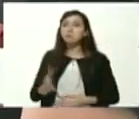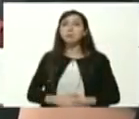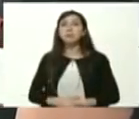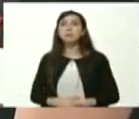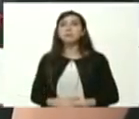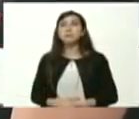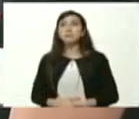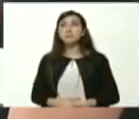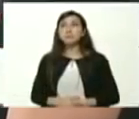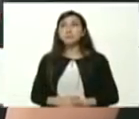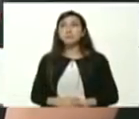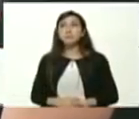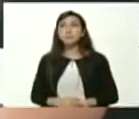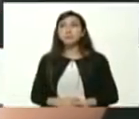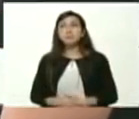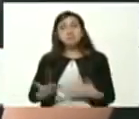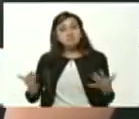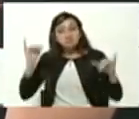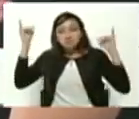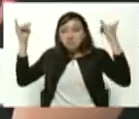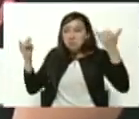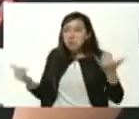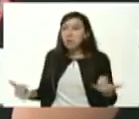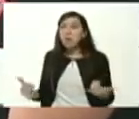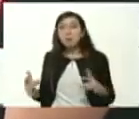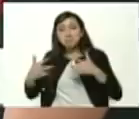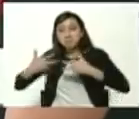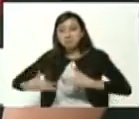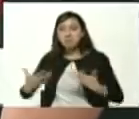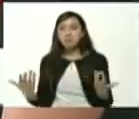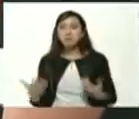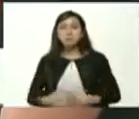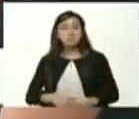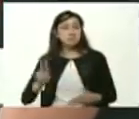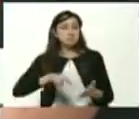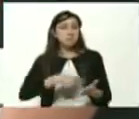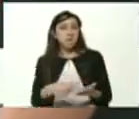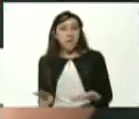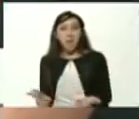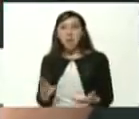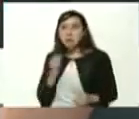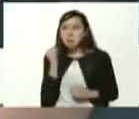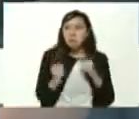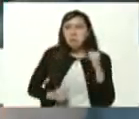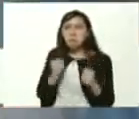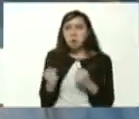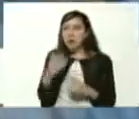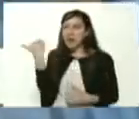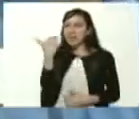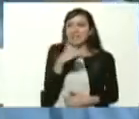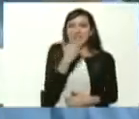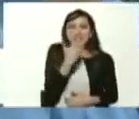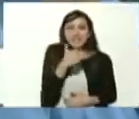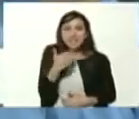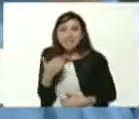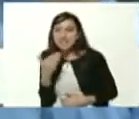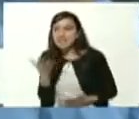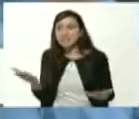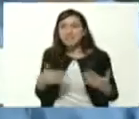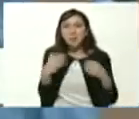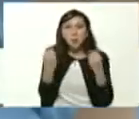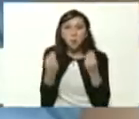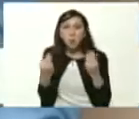el bochinche a esa edad el bochinche es centro de la vida bailar correr reírse reírse